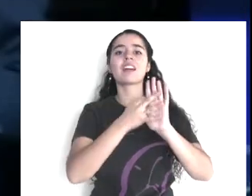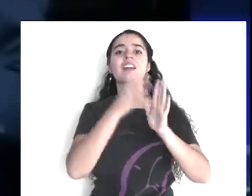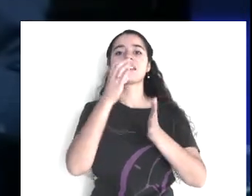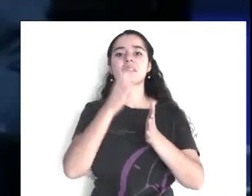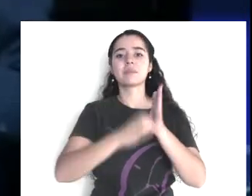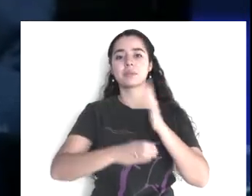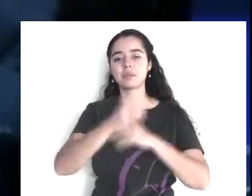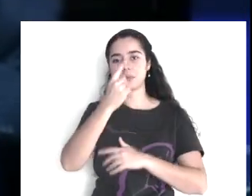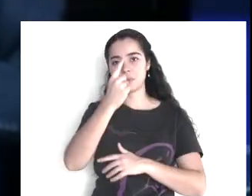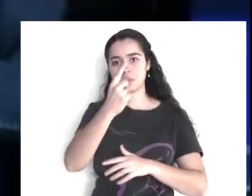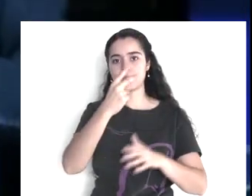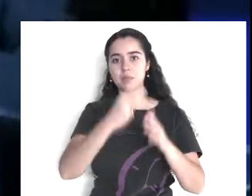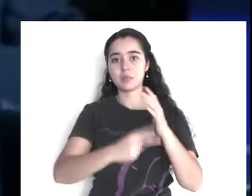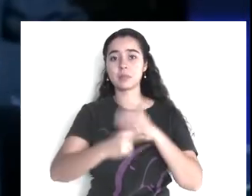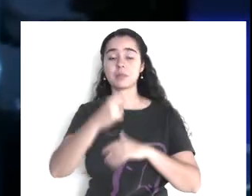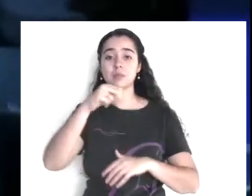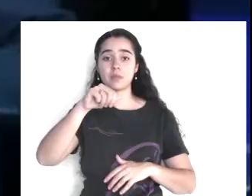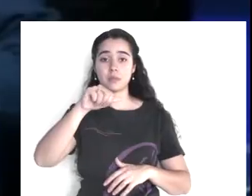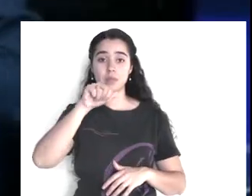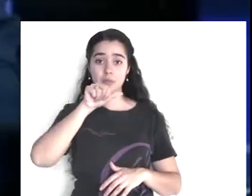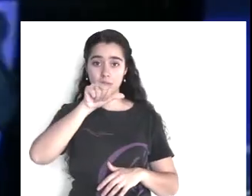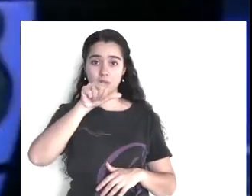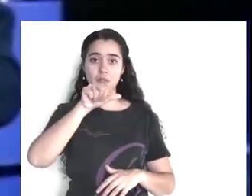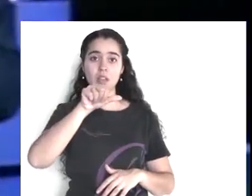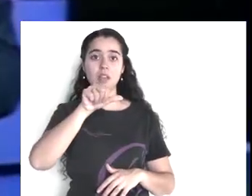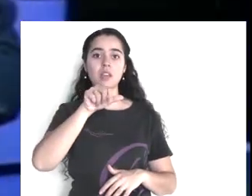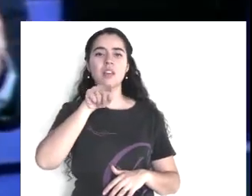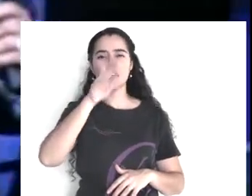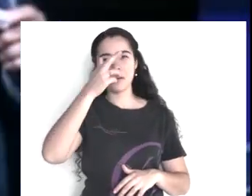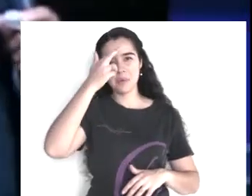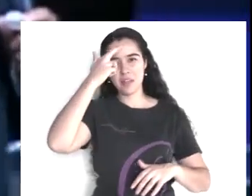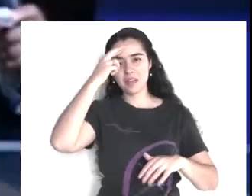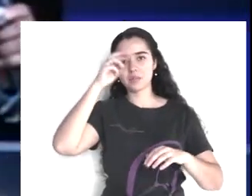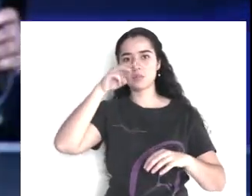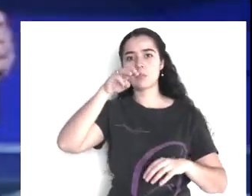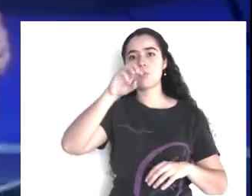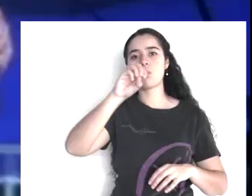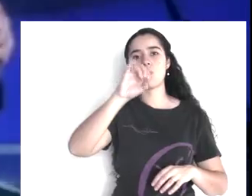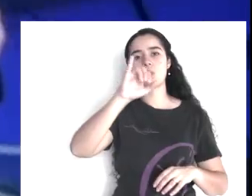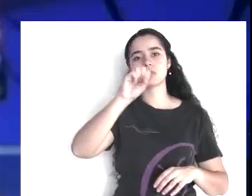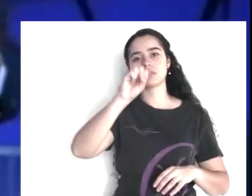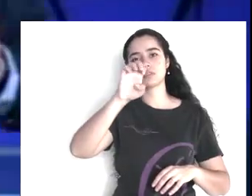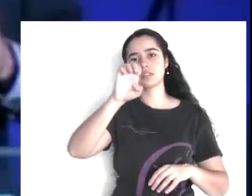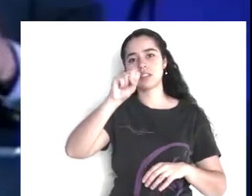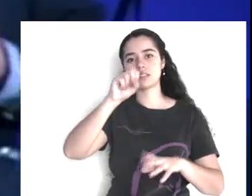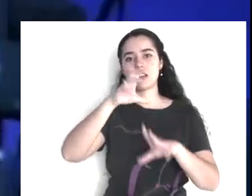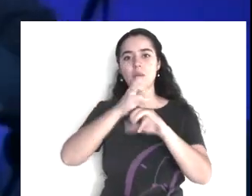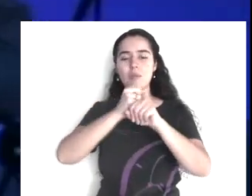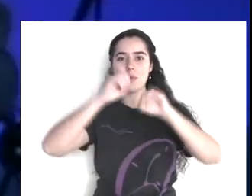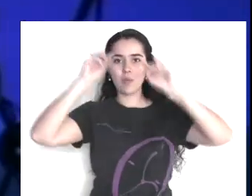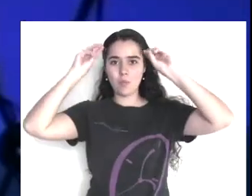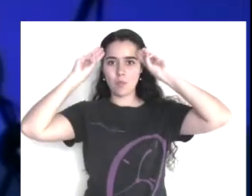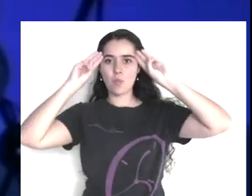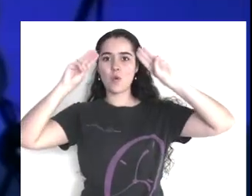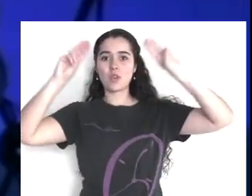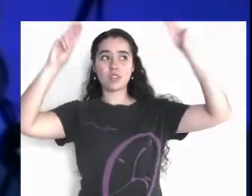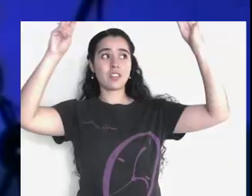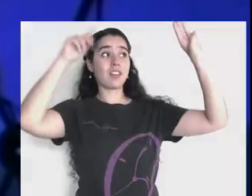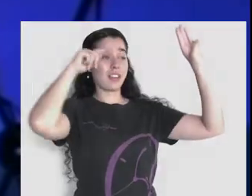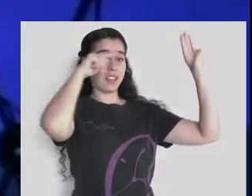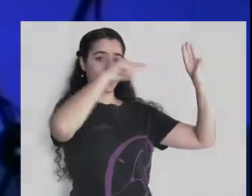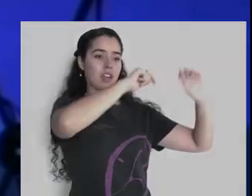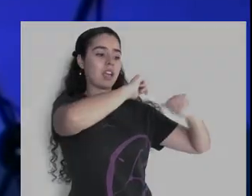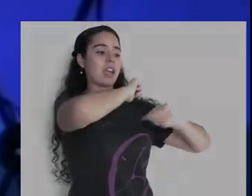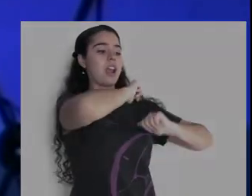eran miles y miles, y él necesitaba ayuda, para ministrar al pueblo, pero les establece, algunos